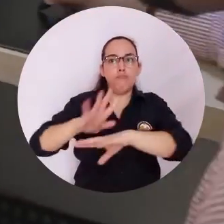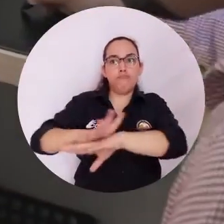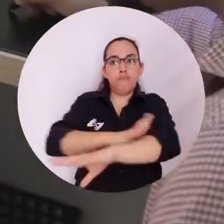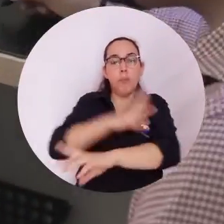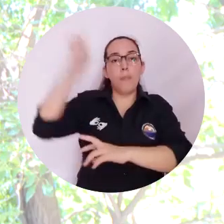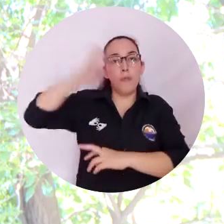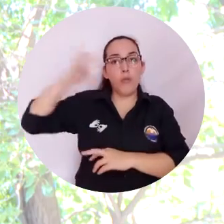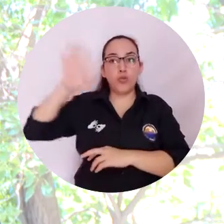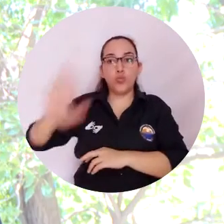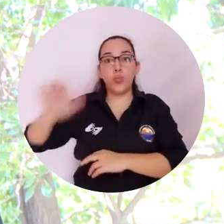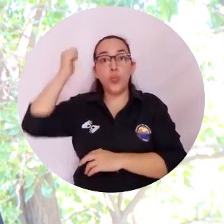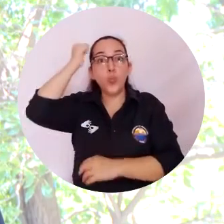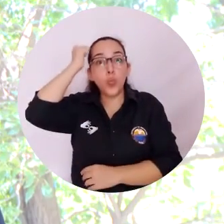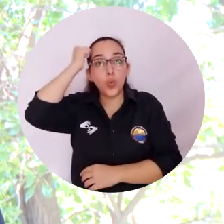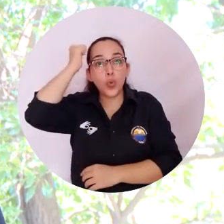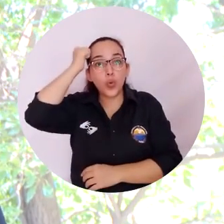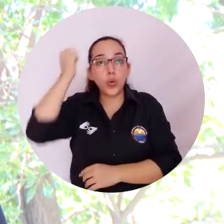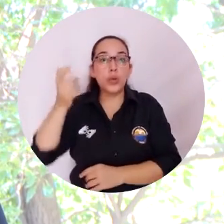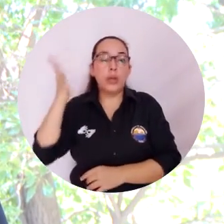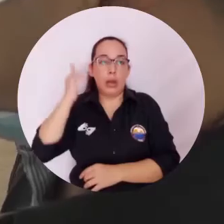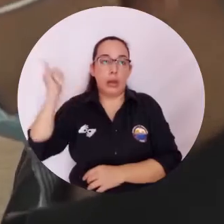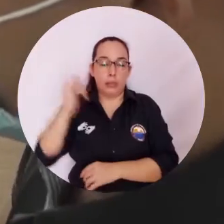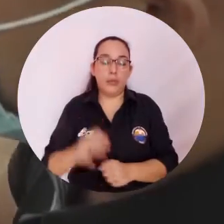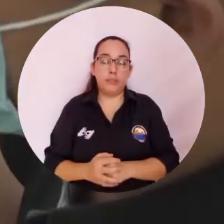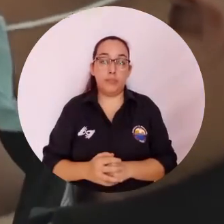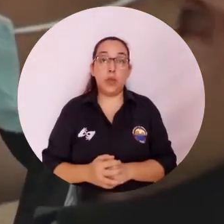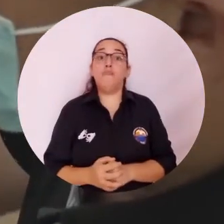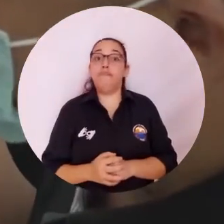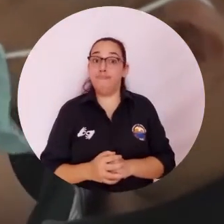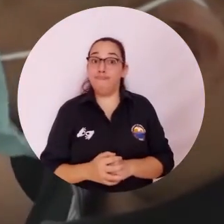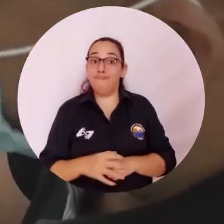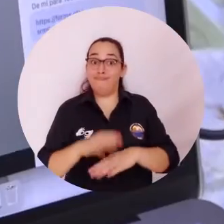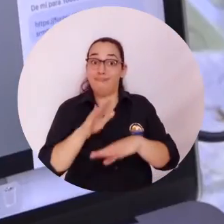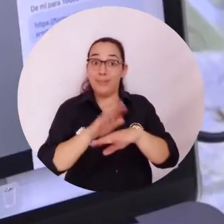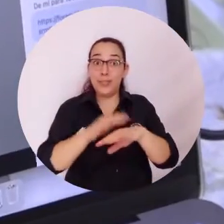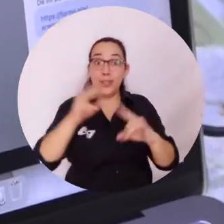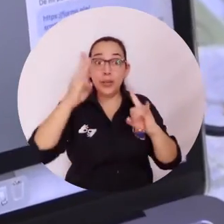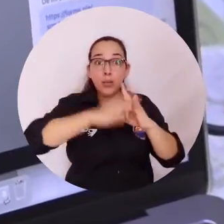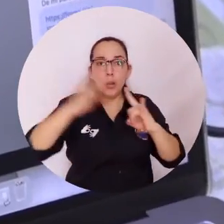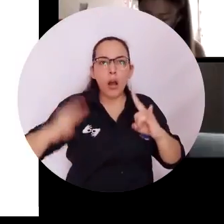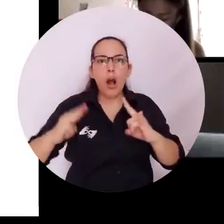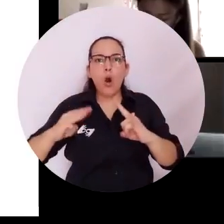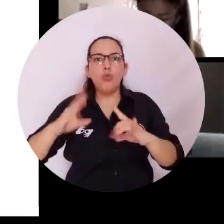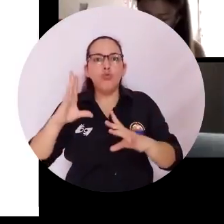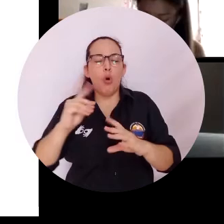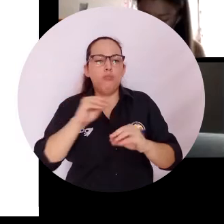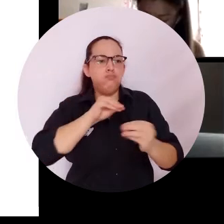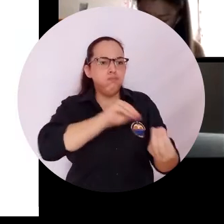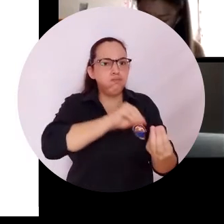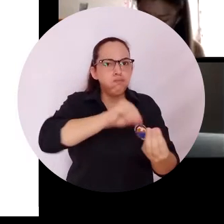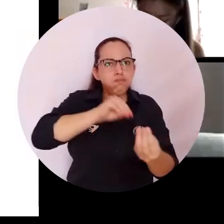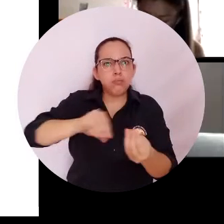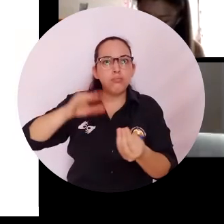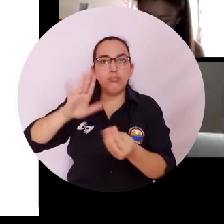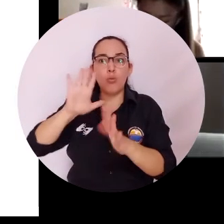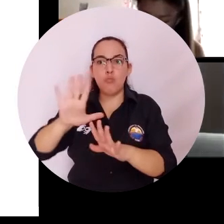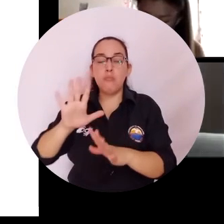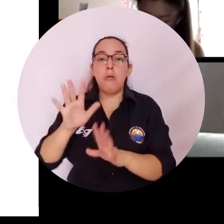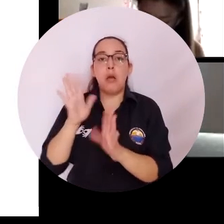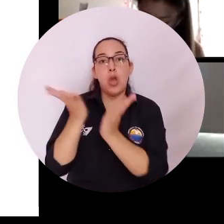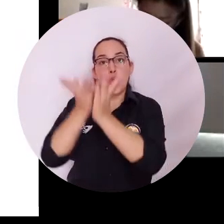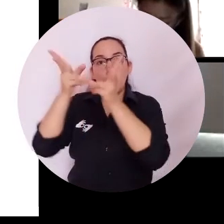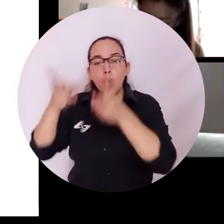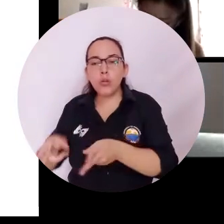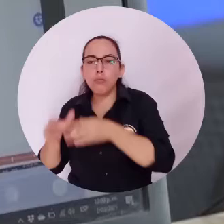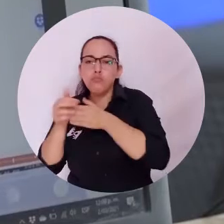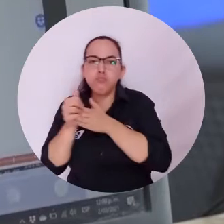institucional y profesional de los docentes y de la parte directiva. Cabe resaltar que la Alma Mater también ha ofrecido jornadas de capacitación para los estudiantes